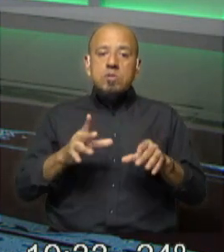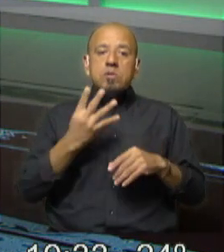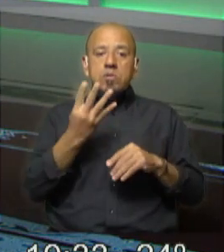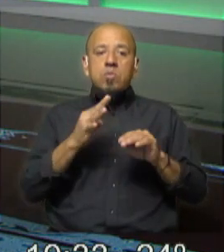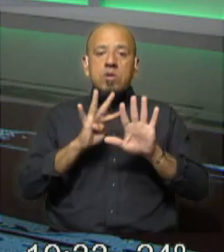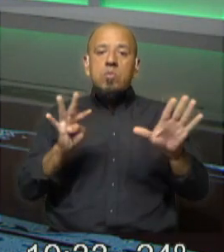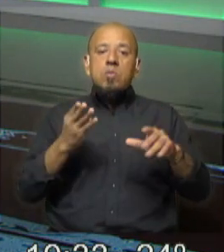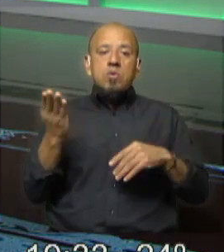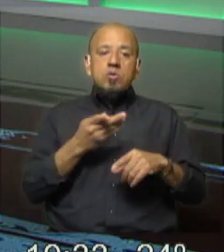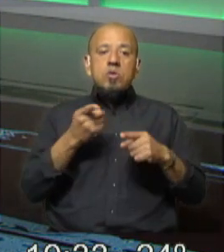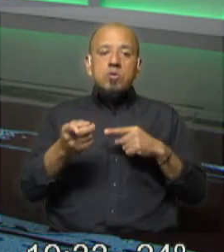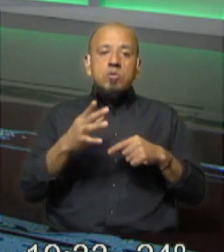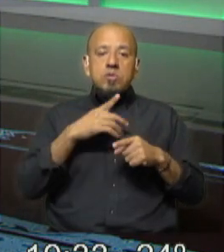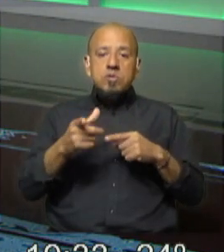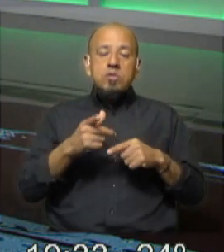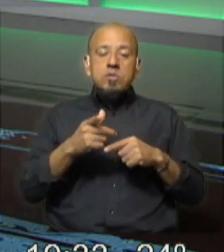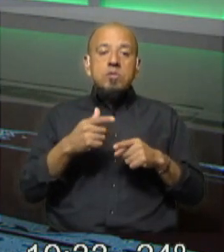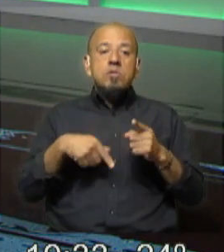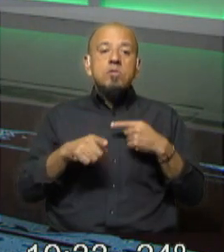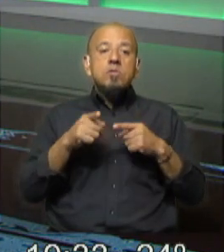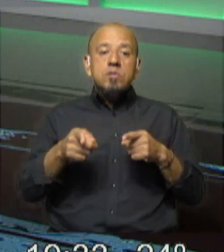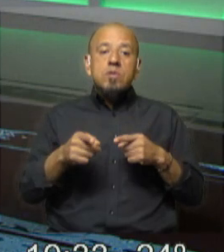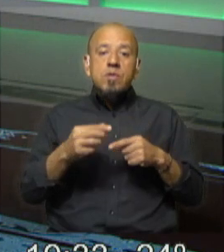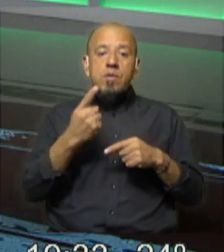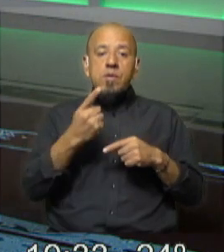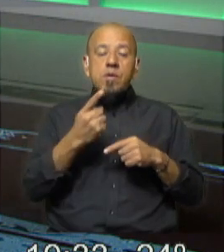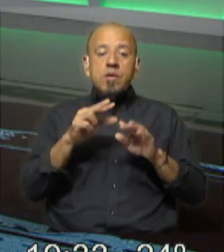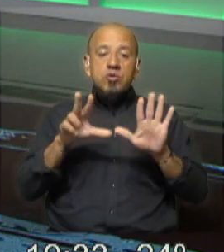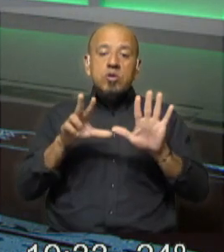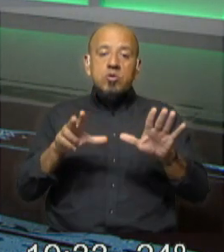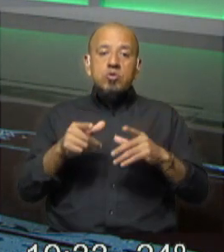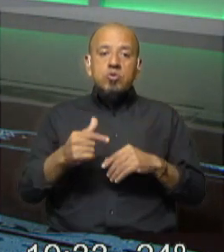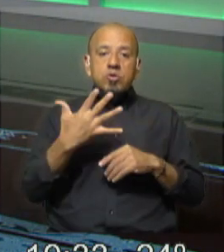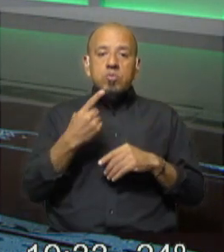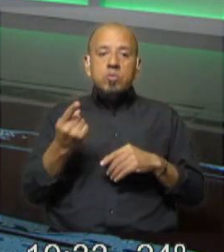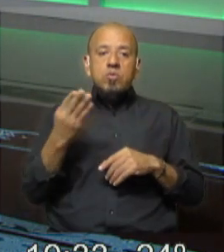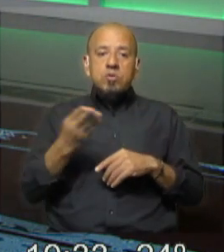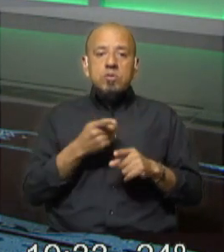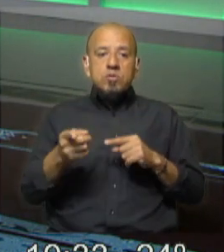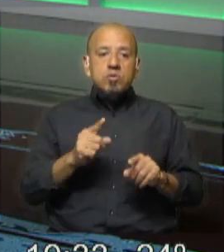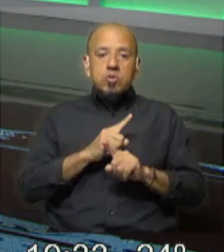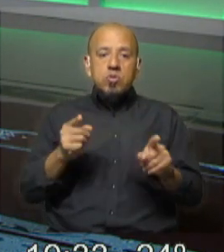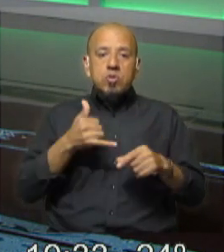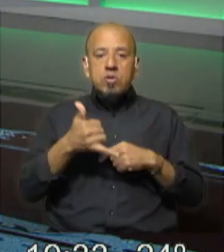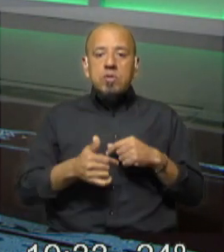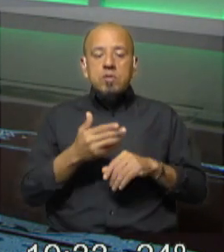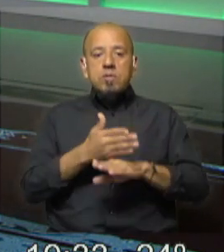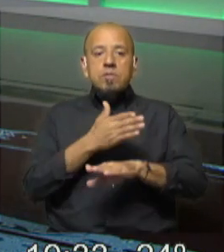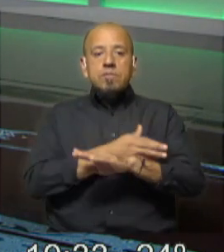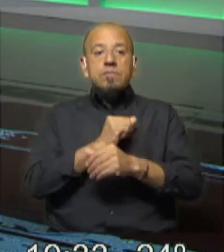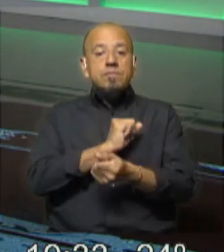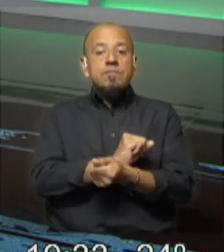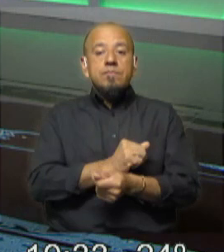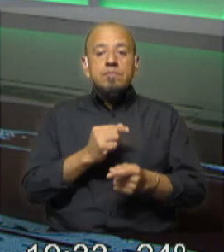las víctimas de homicidios tienen antecedentes penales, es una 188 y un 51% no tiene antecedentes penales,